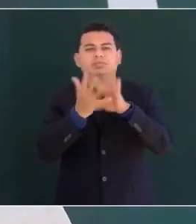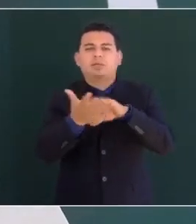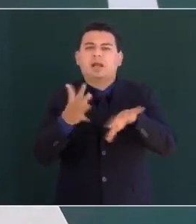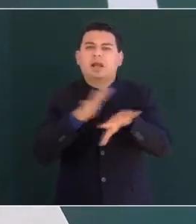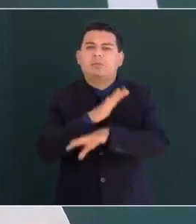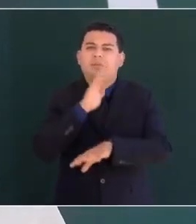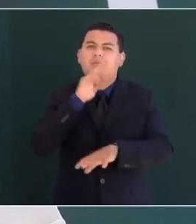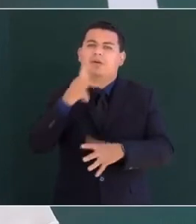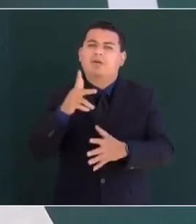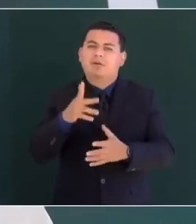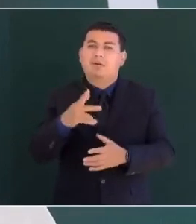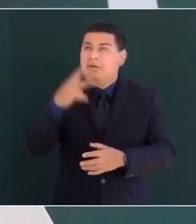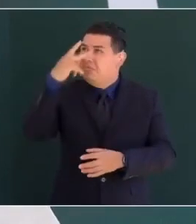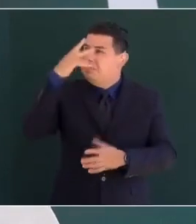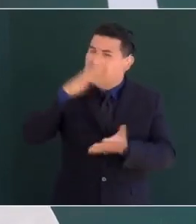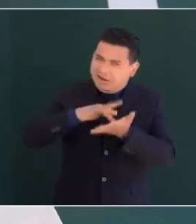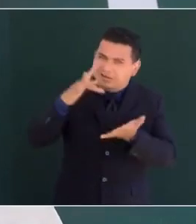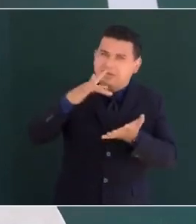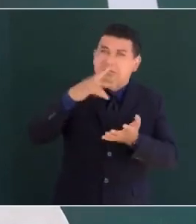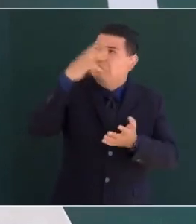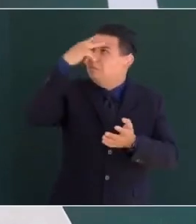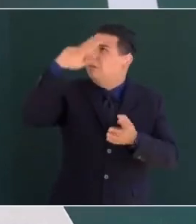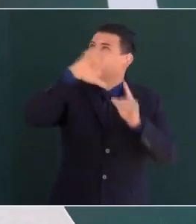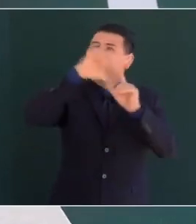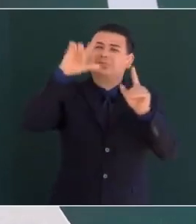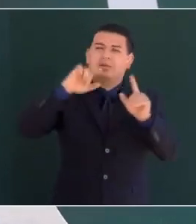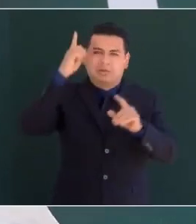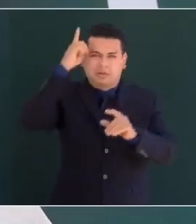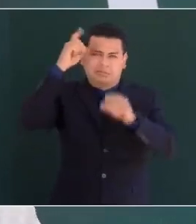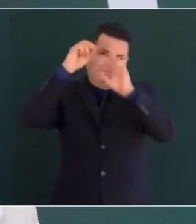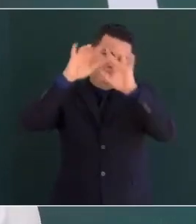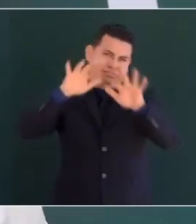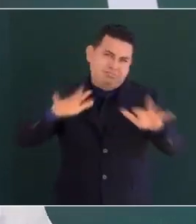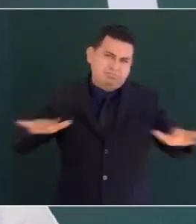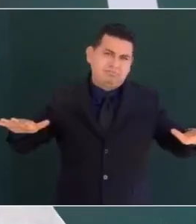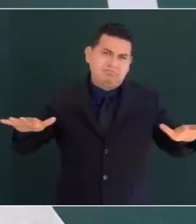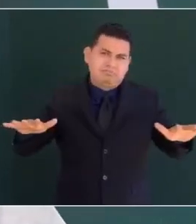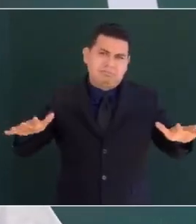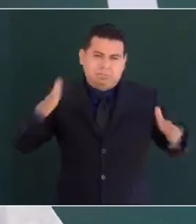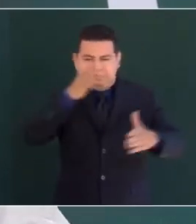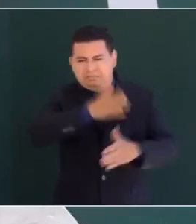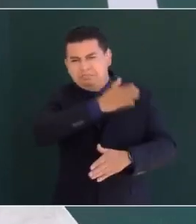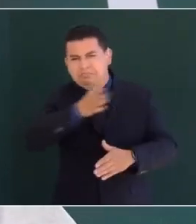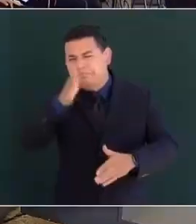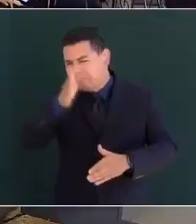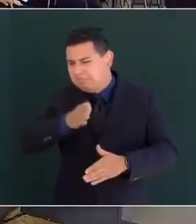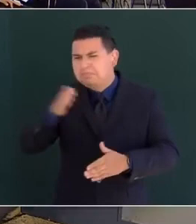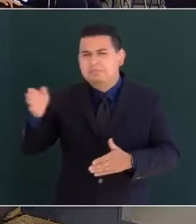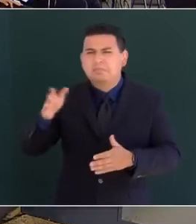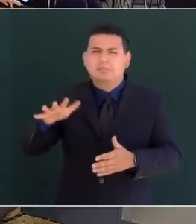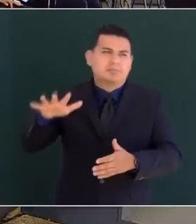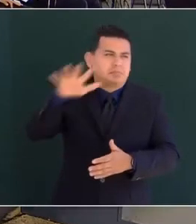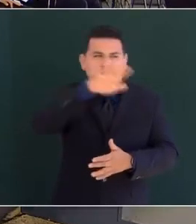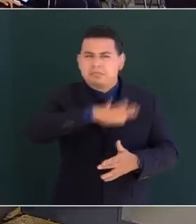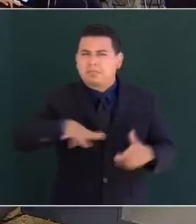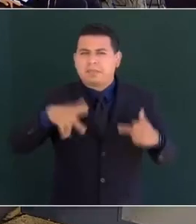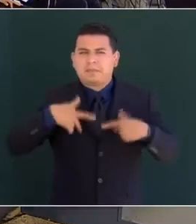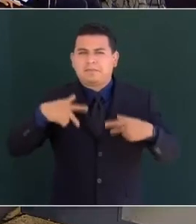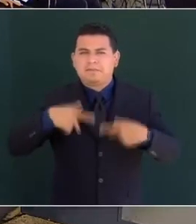y Dios bendiga México y Dios bendiga a toda la gente de México y gracias